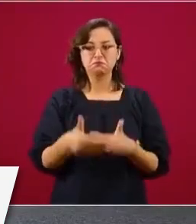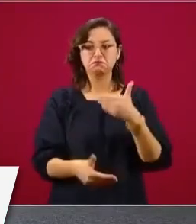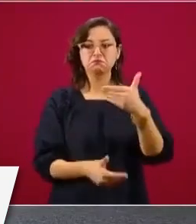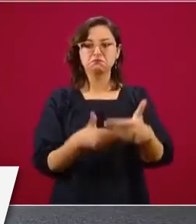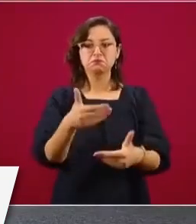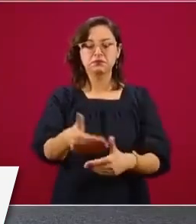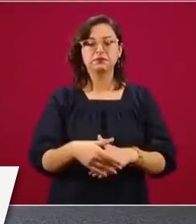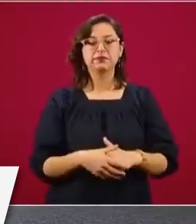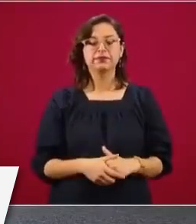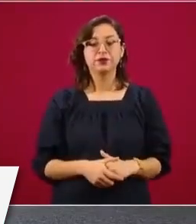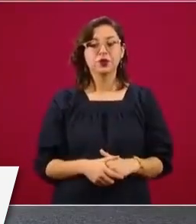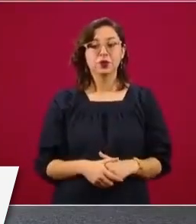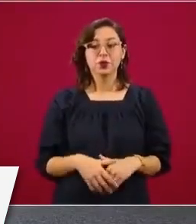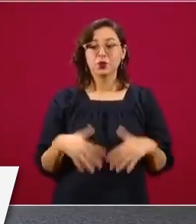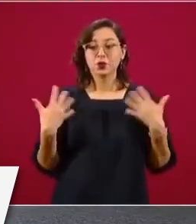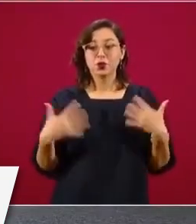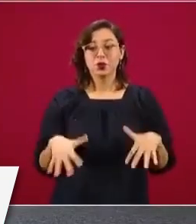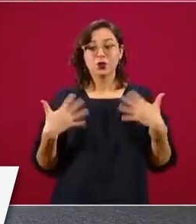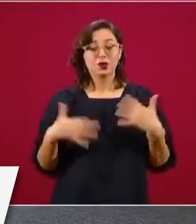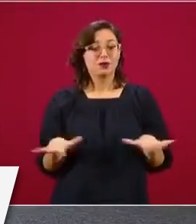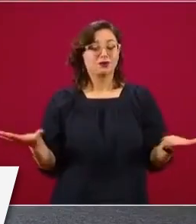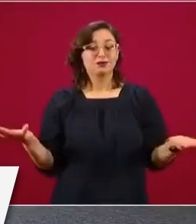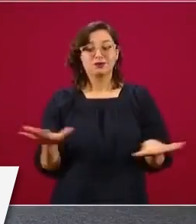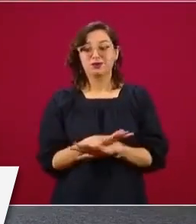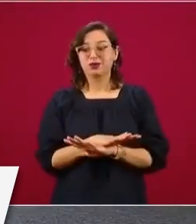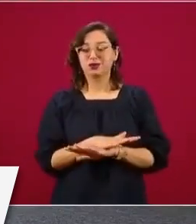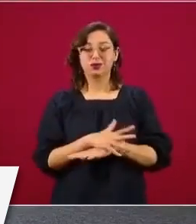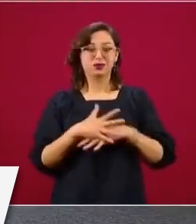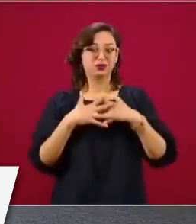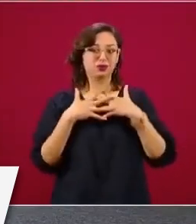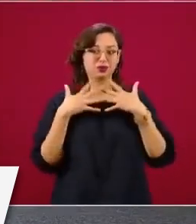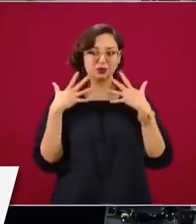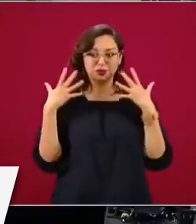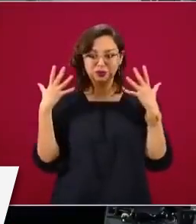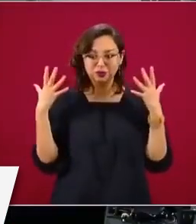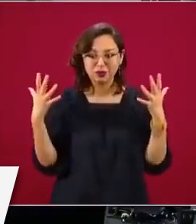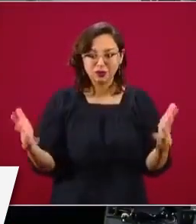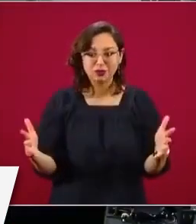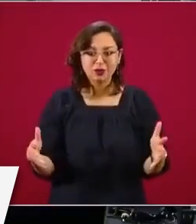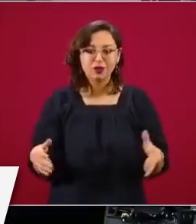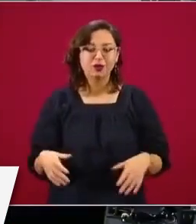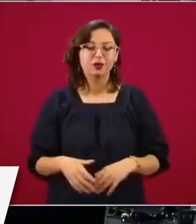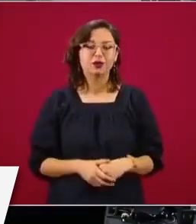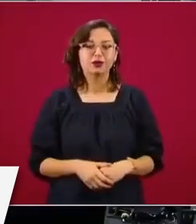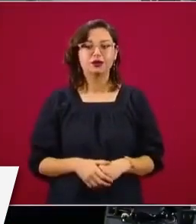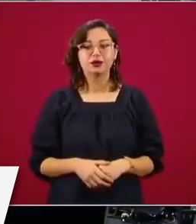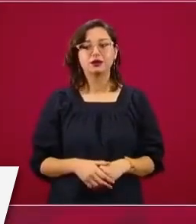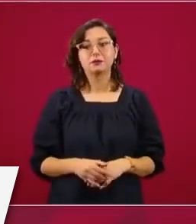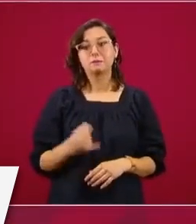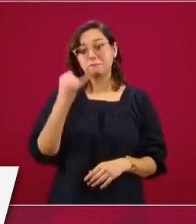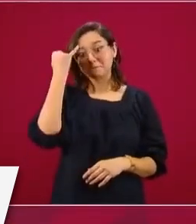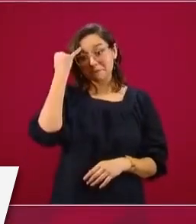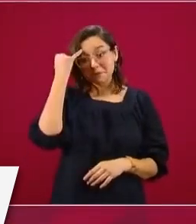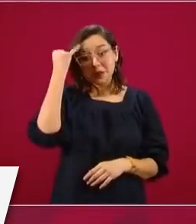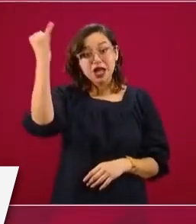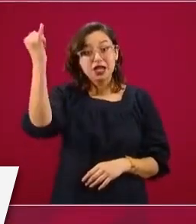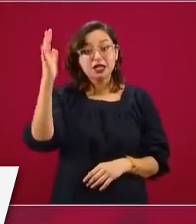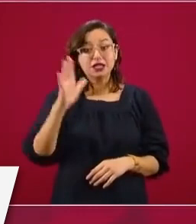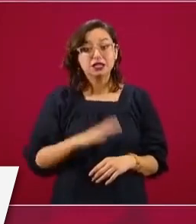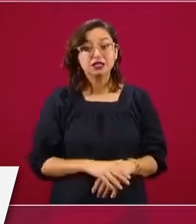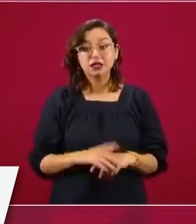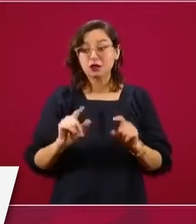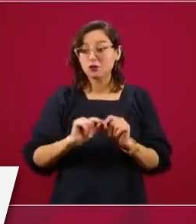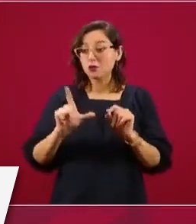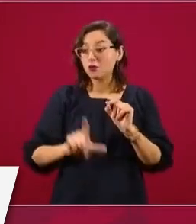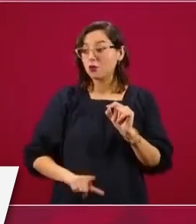Esa es una gran revolución, imagínense cuándo en todos los pueblos se